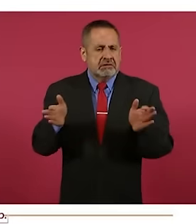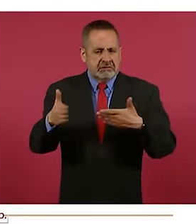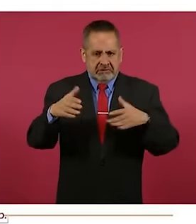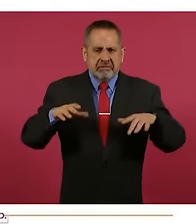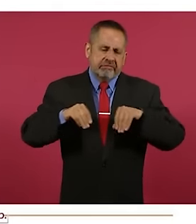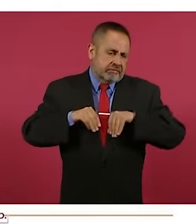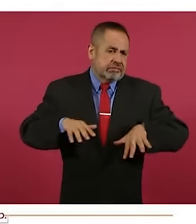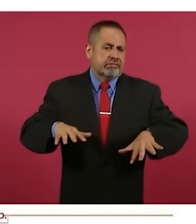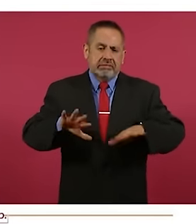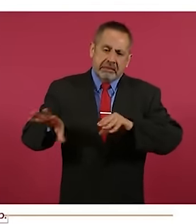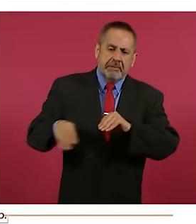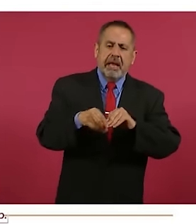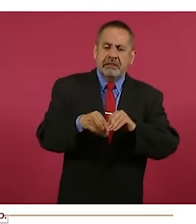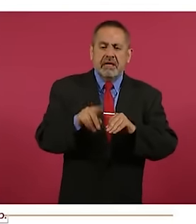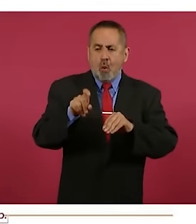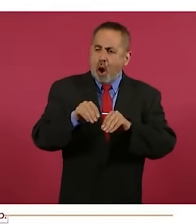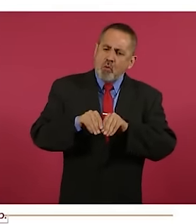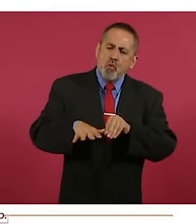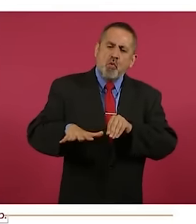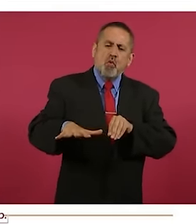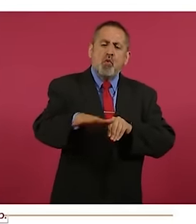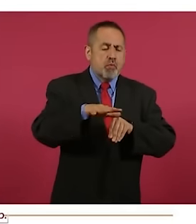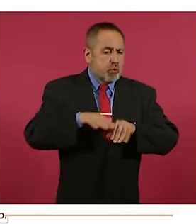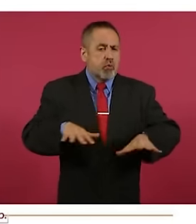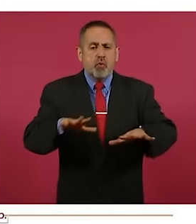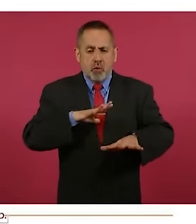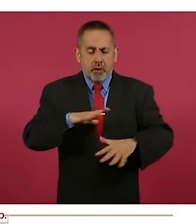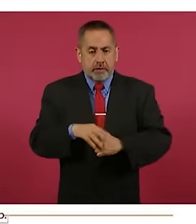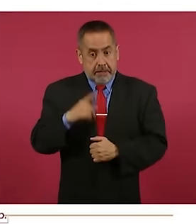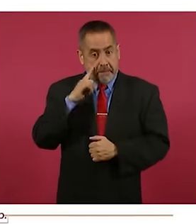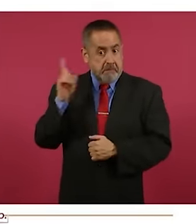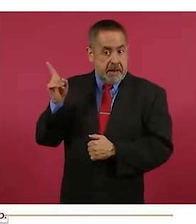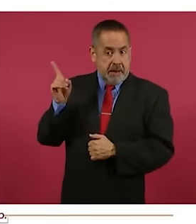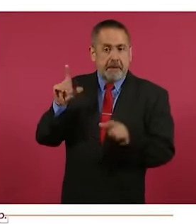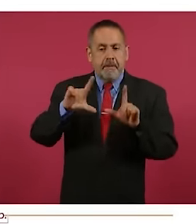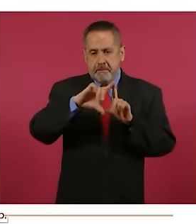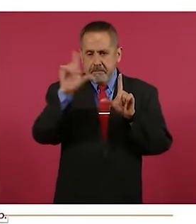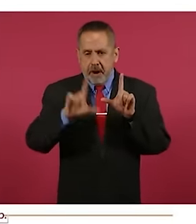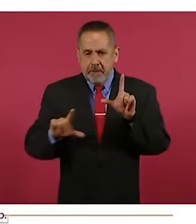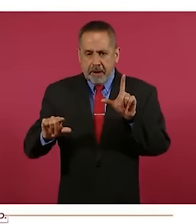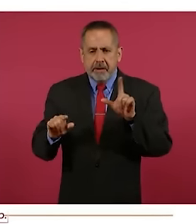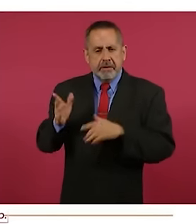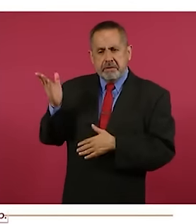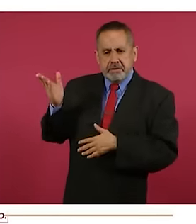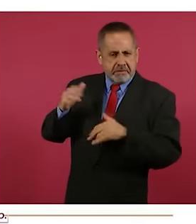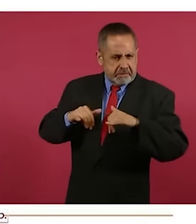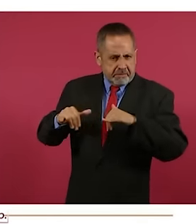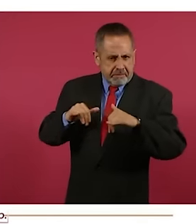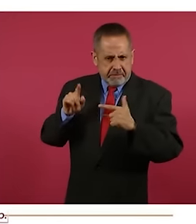riego en estos proyectos prioritarios. Aquí tenemos un mapa de todos los proyectos que están